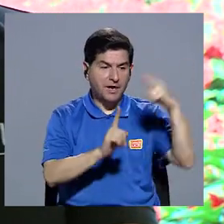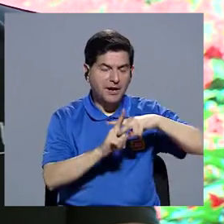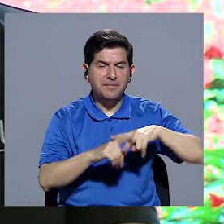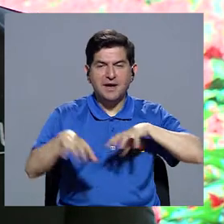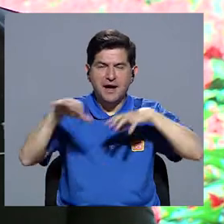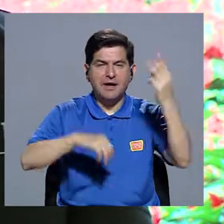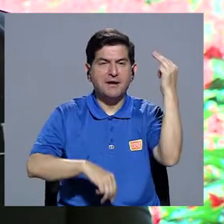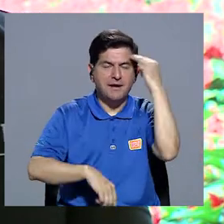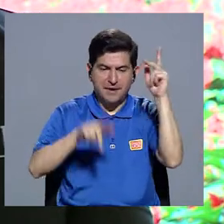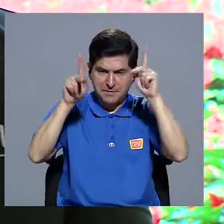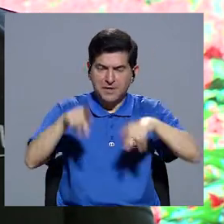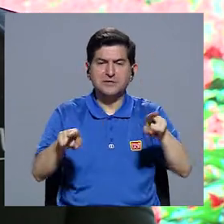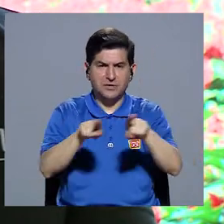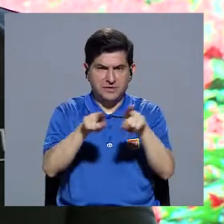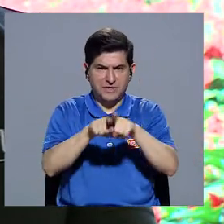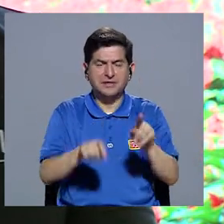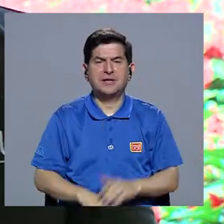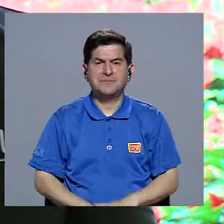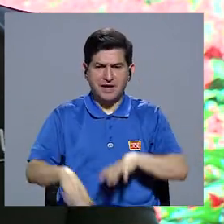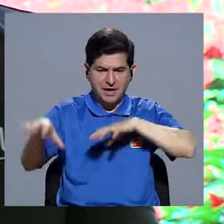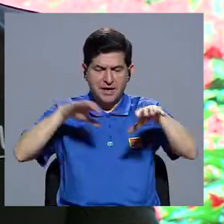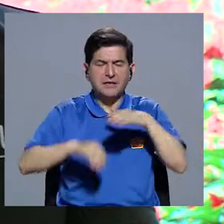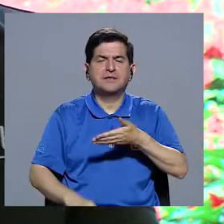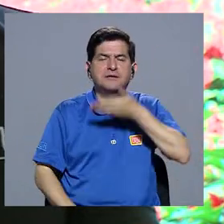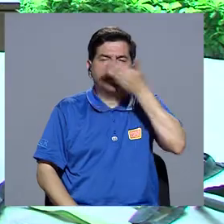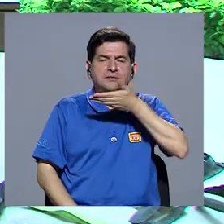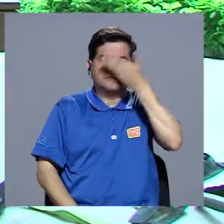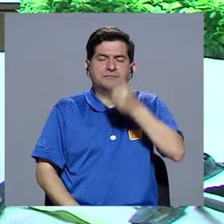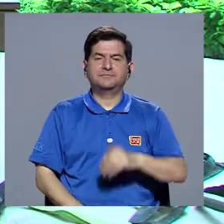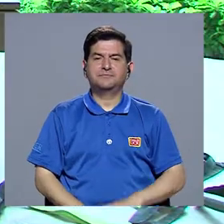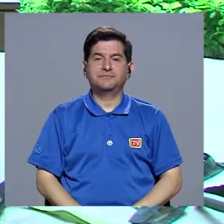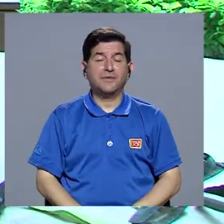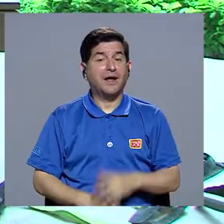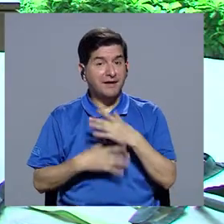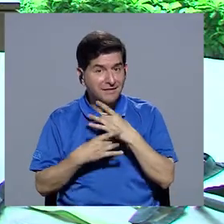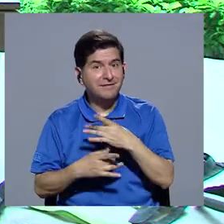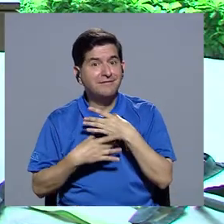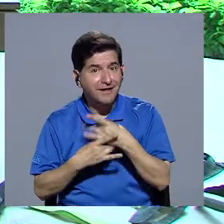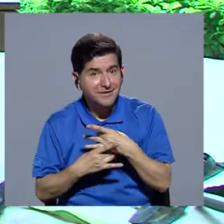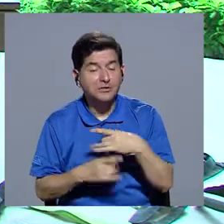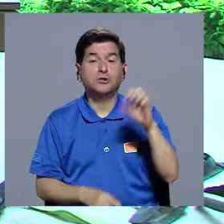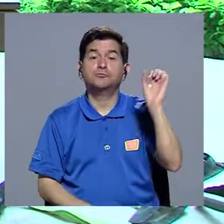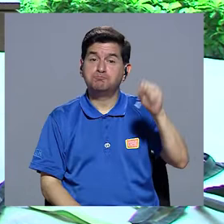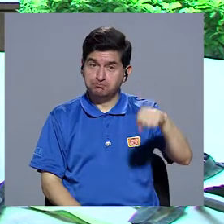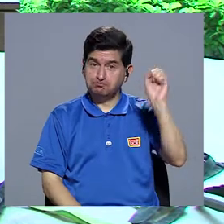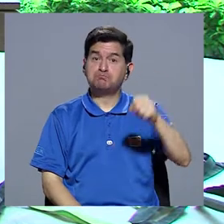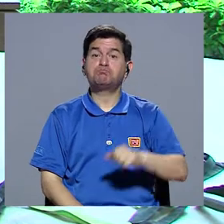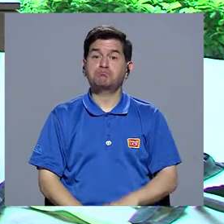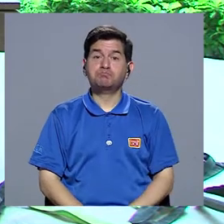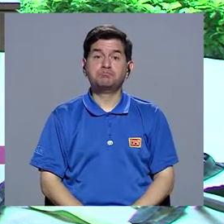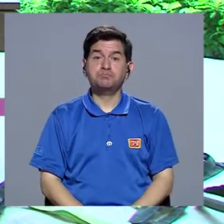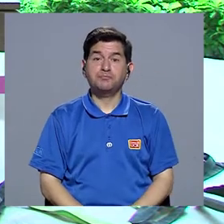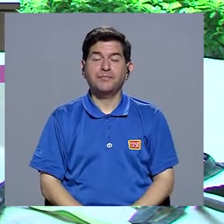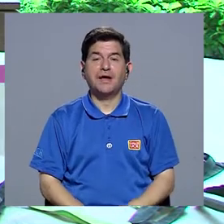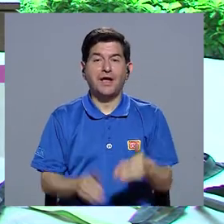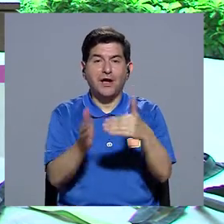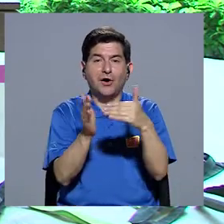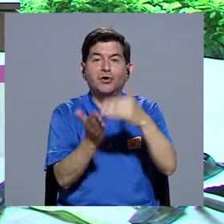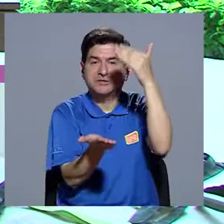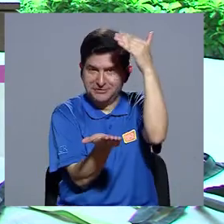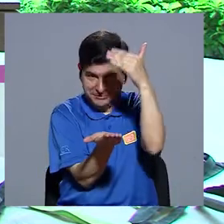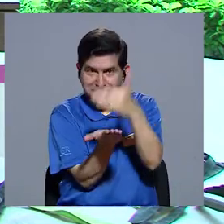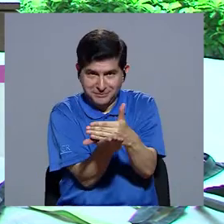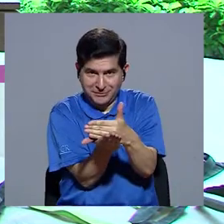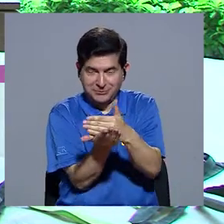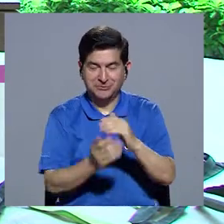ejercicio mental cuando una persona está realizando ejercicio aeróbico. Qué interesante. Es interesante. Sí. Bueno, vamos a hacer una nueva pausa